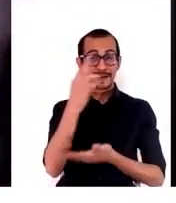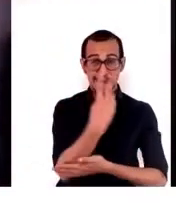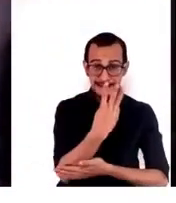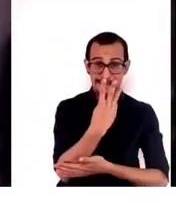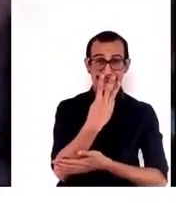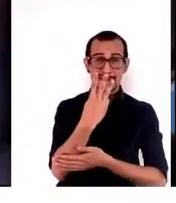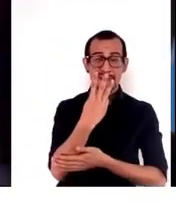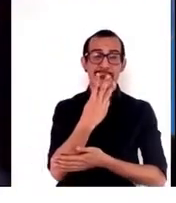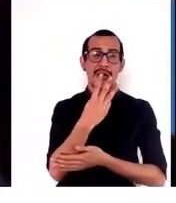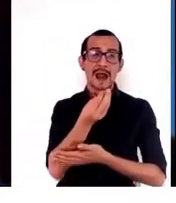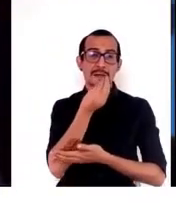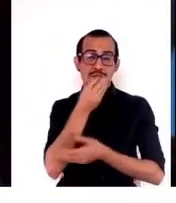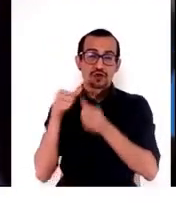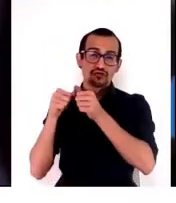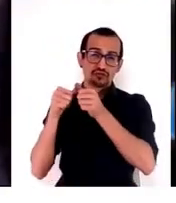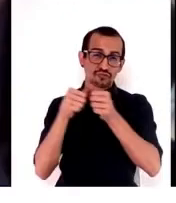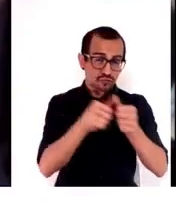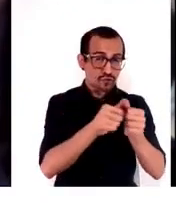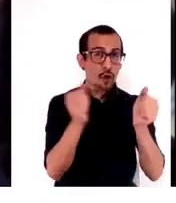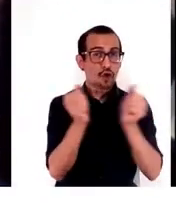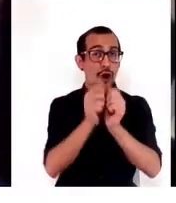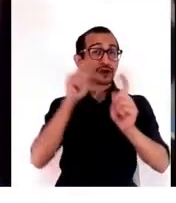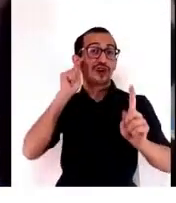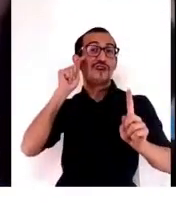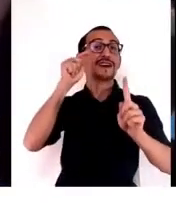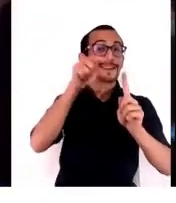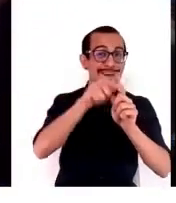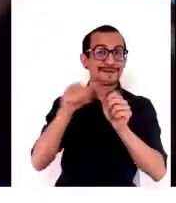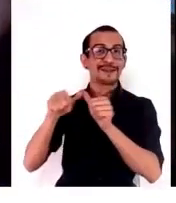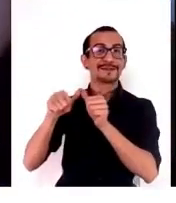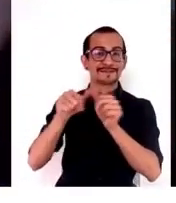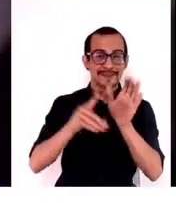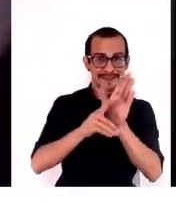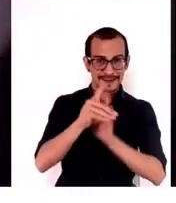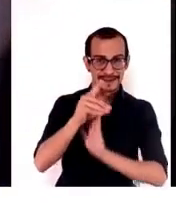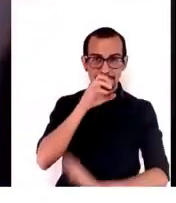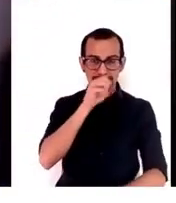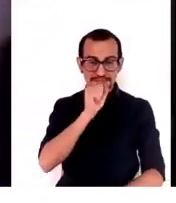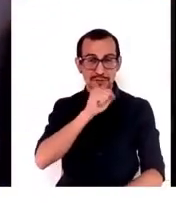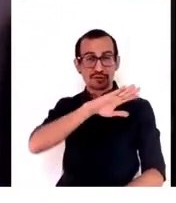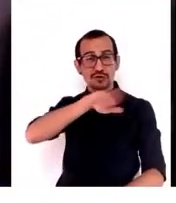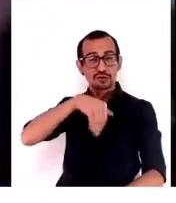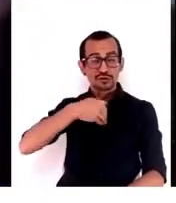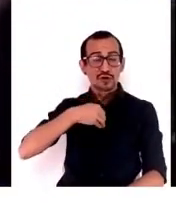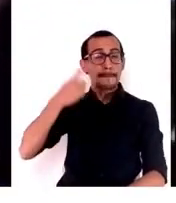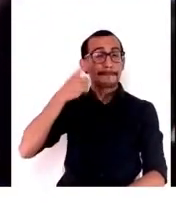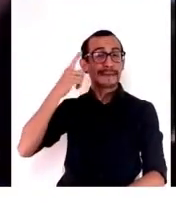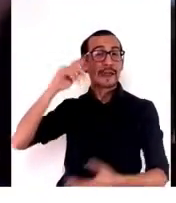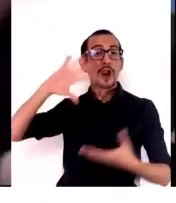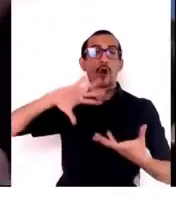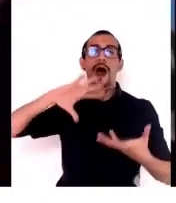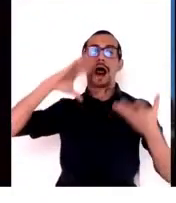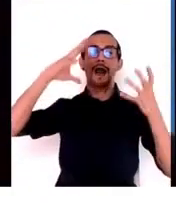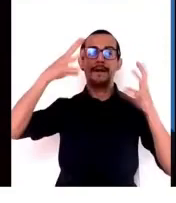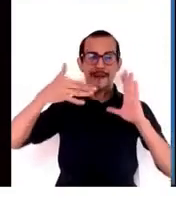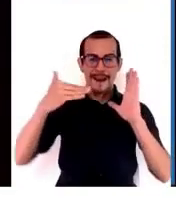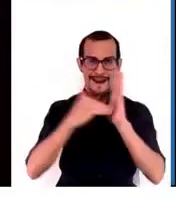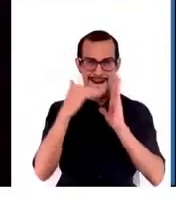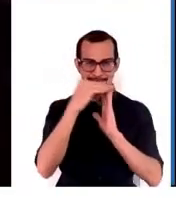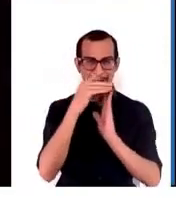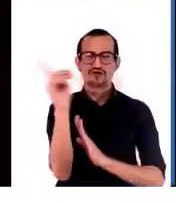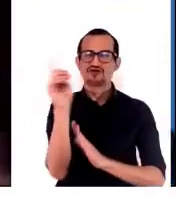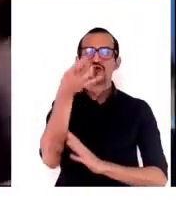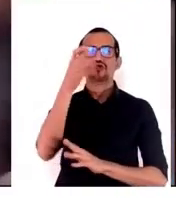los ODS, necesitamos, cambio, a escala planetaria. Entonces, no solo